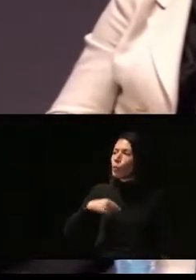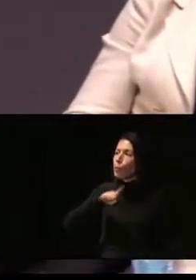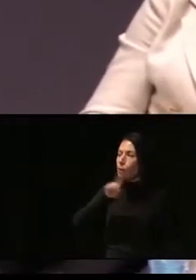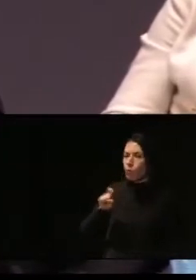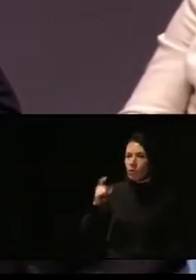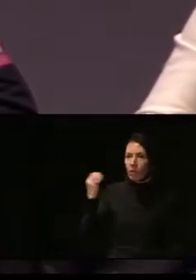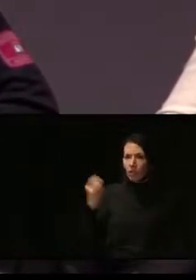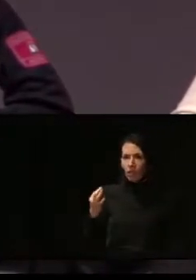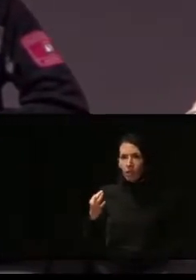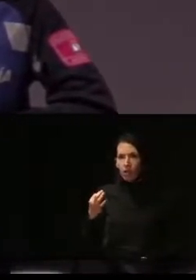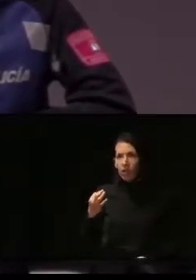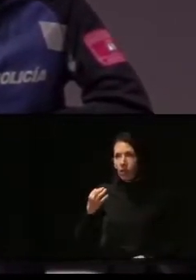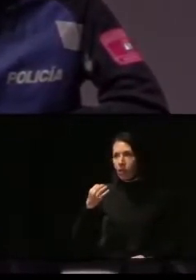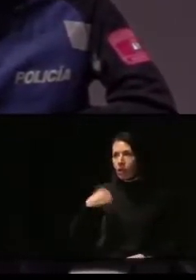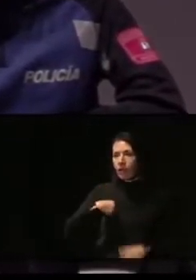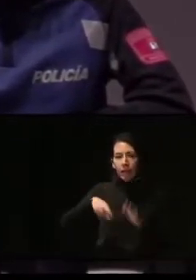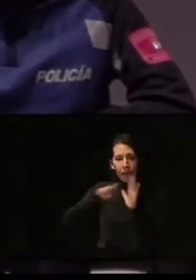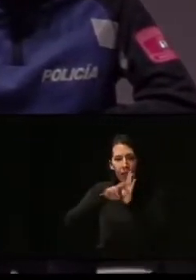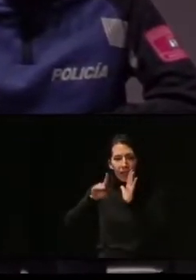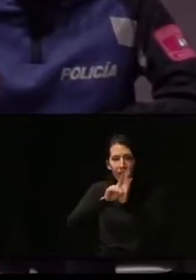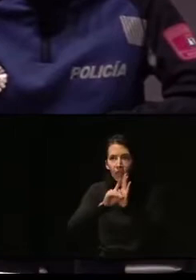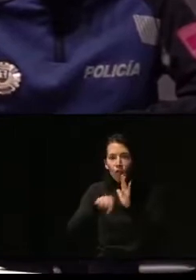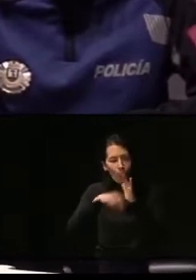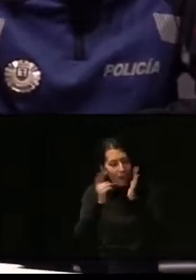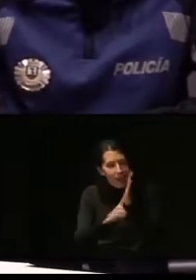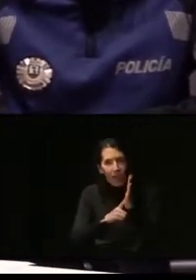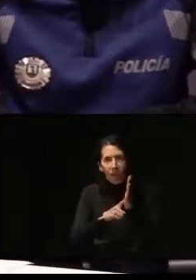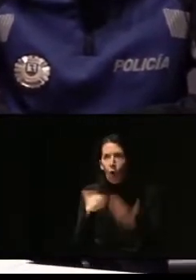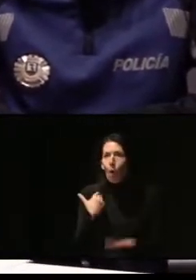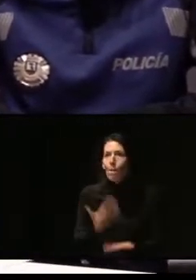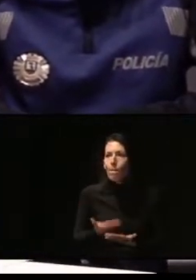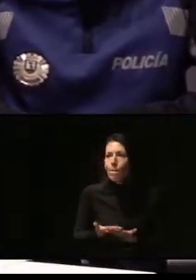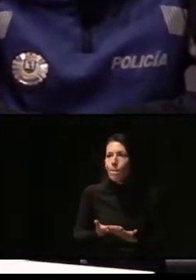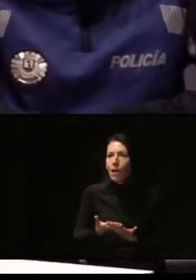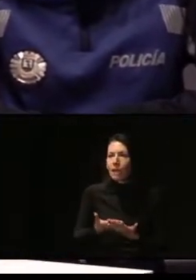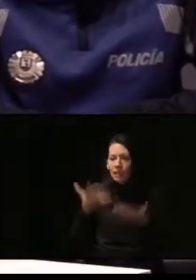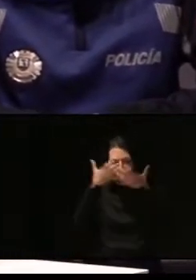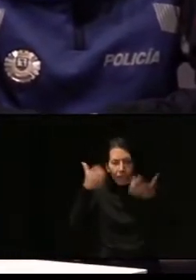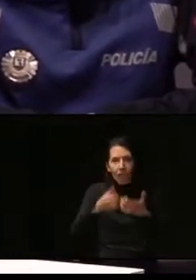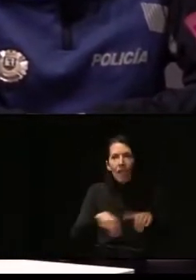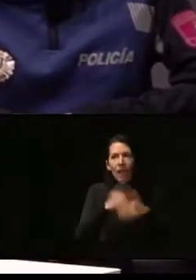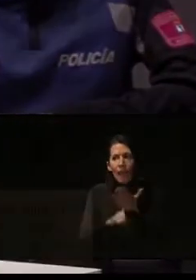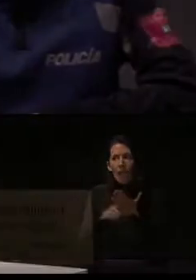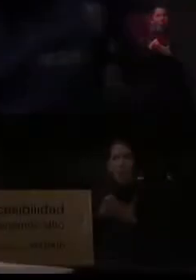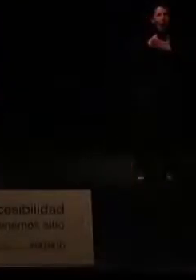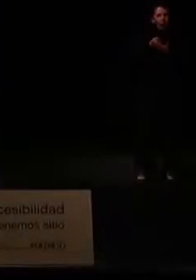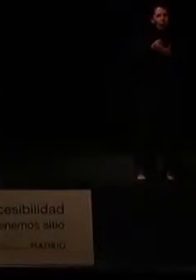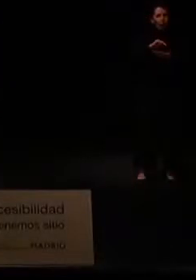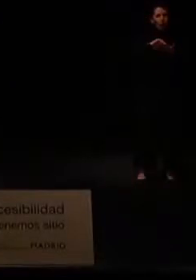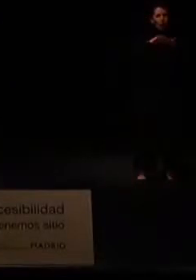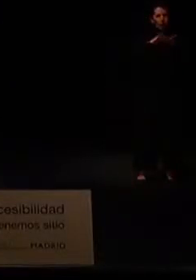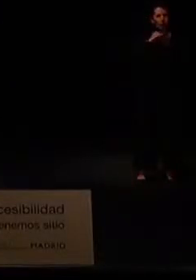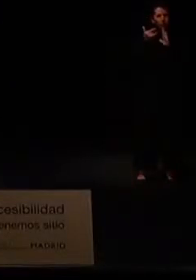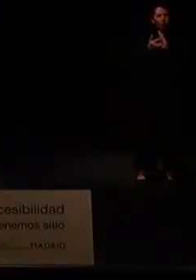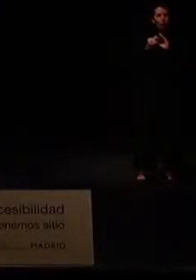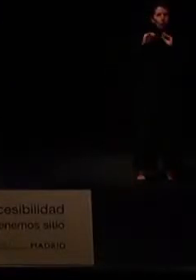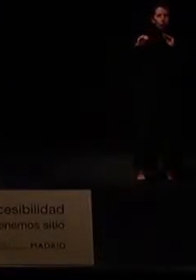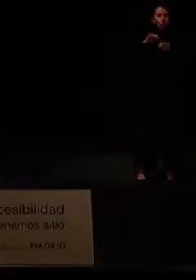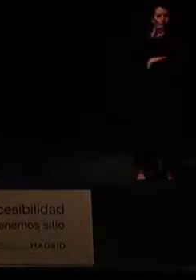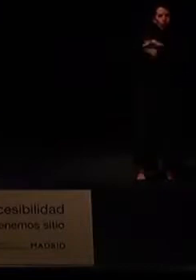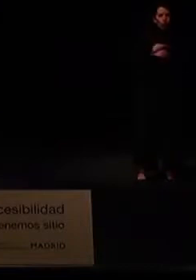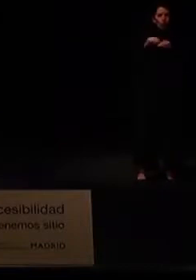real decreto, ley o fundamento legal respalda este planteamiento? Gracias.